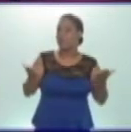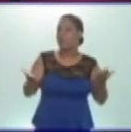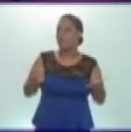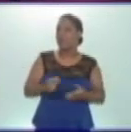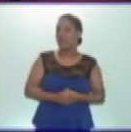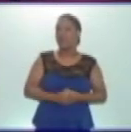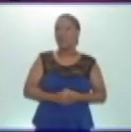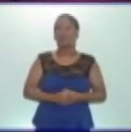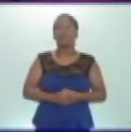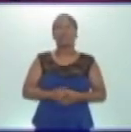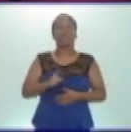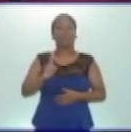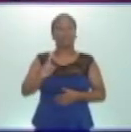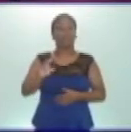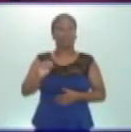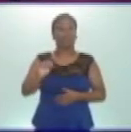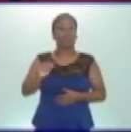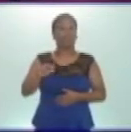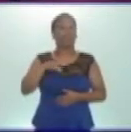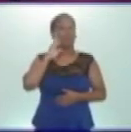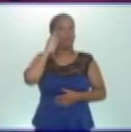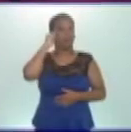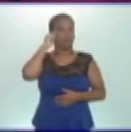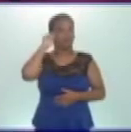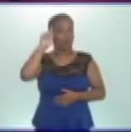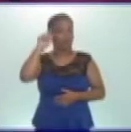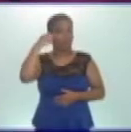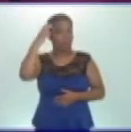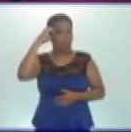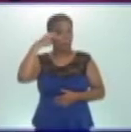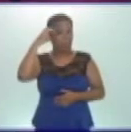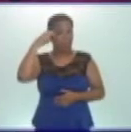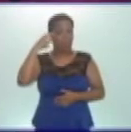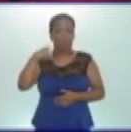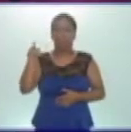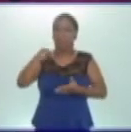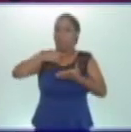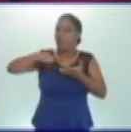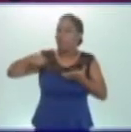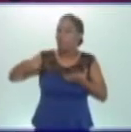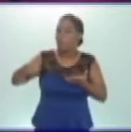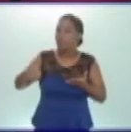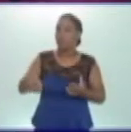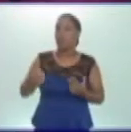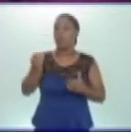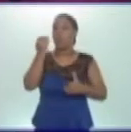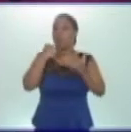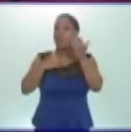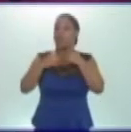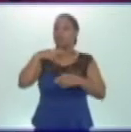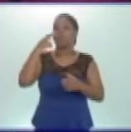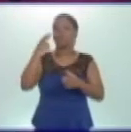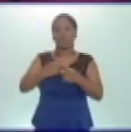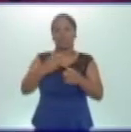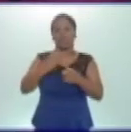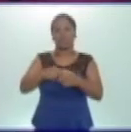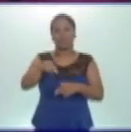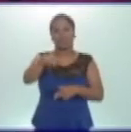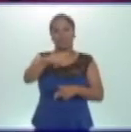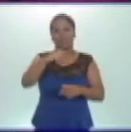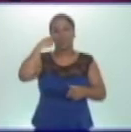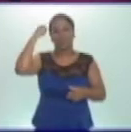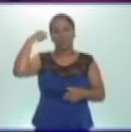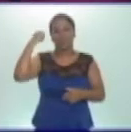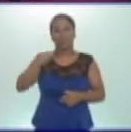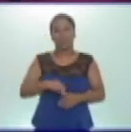propongo que durante la visualización del material estén llevando a su libreta los alimentos que se mencionan. Veamos entonces,